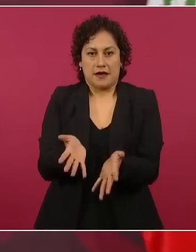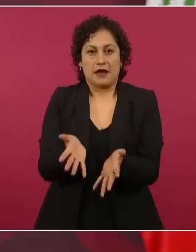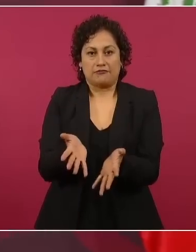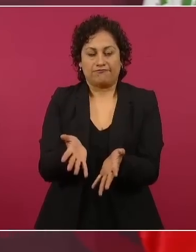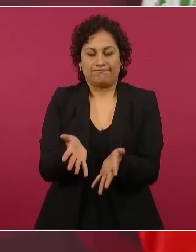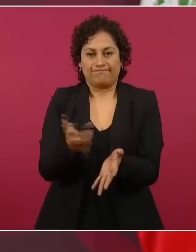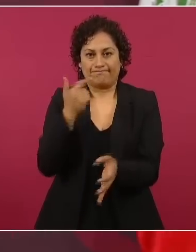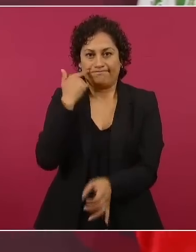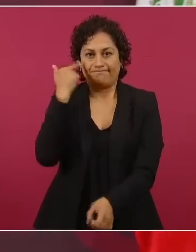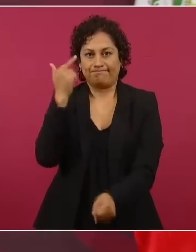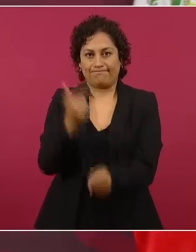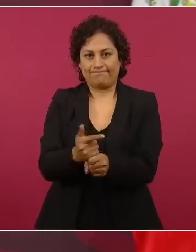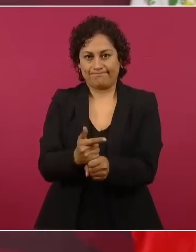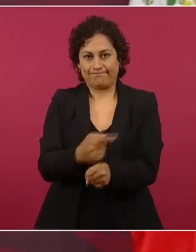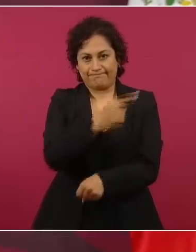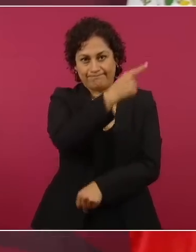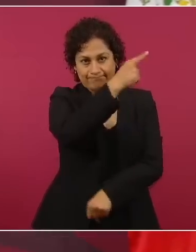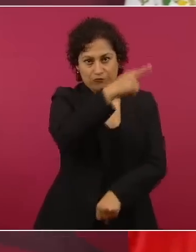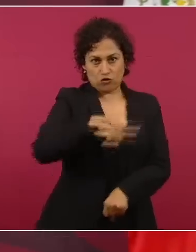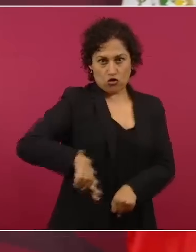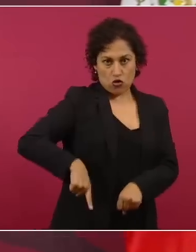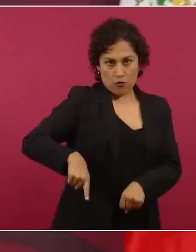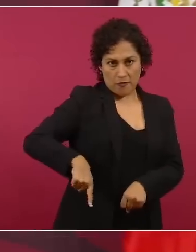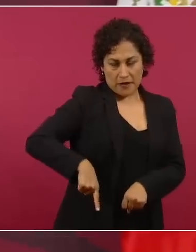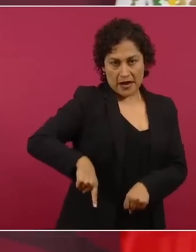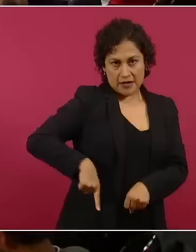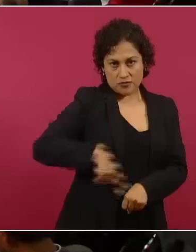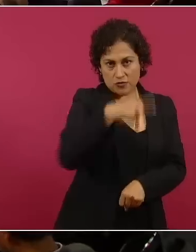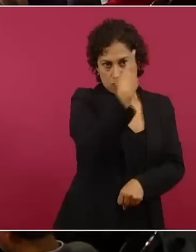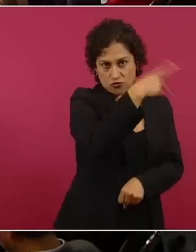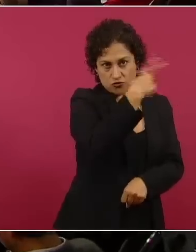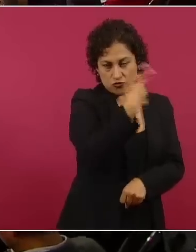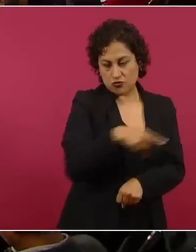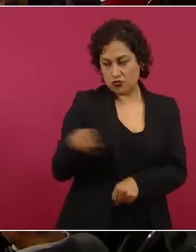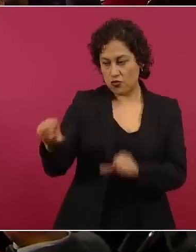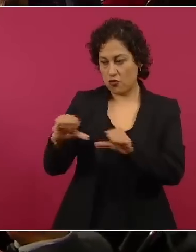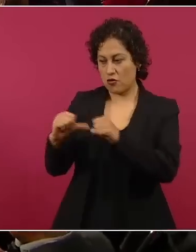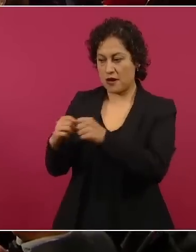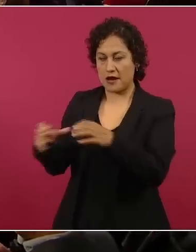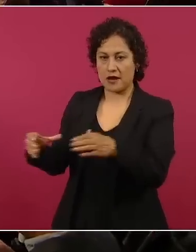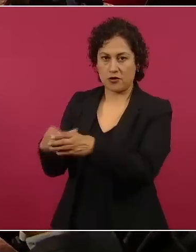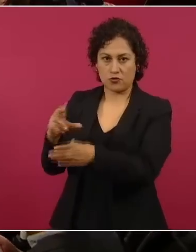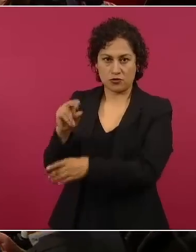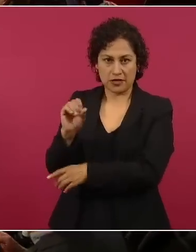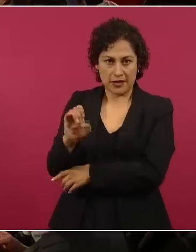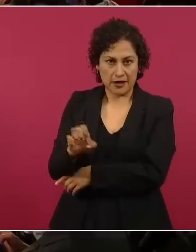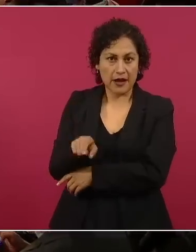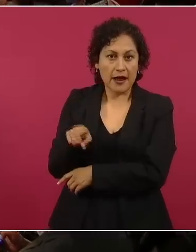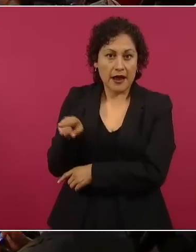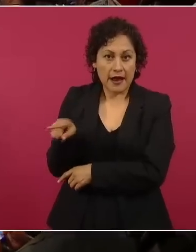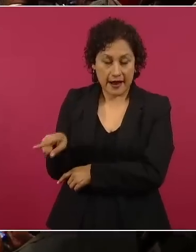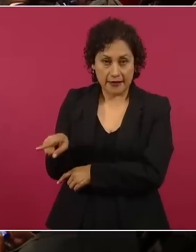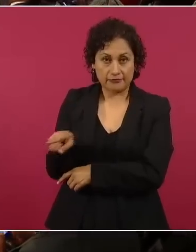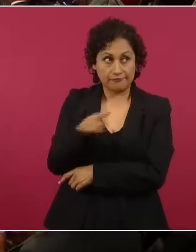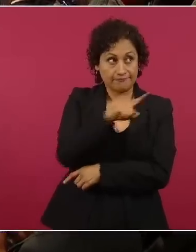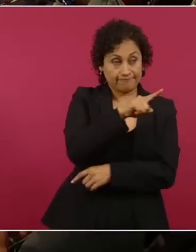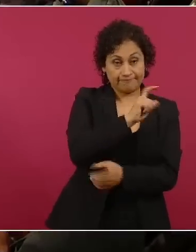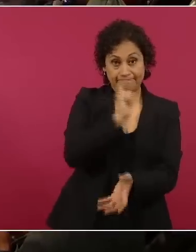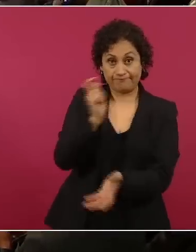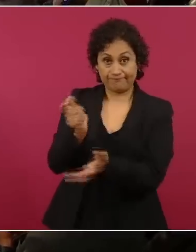la USAID, la USAID, estaba otorgando dinero a